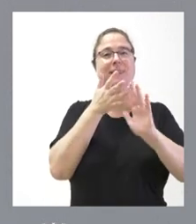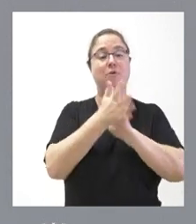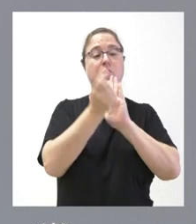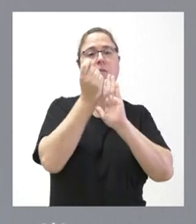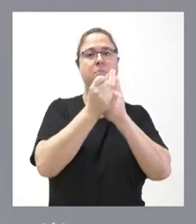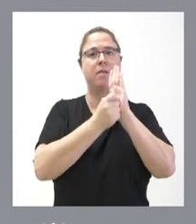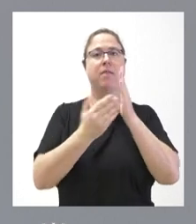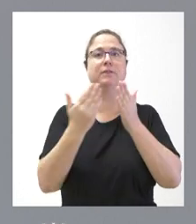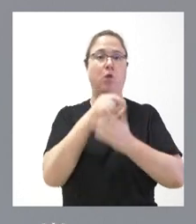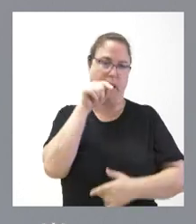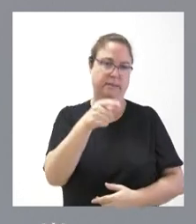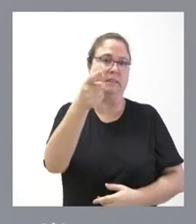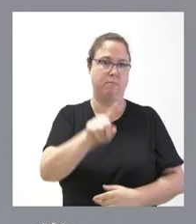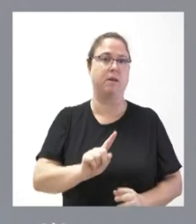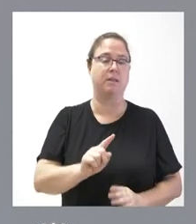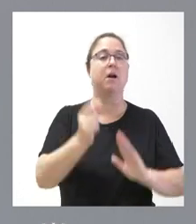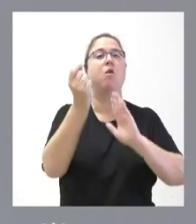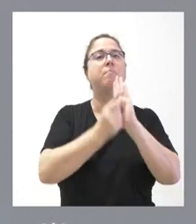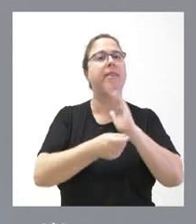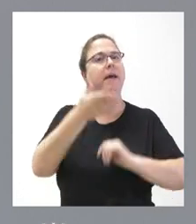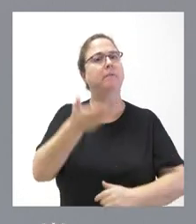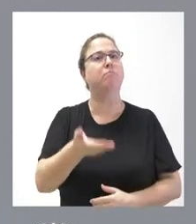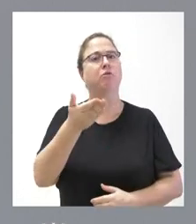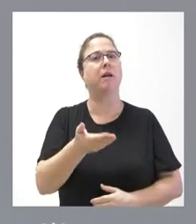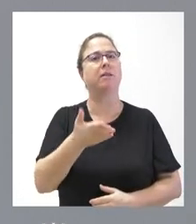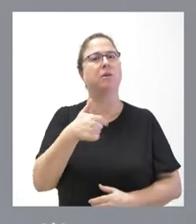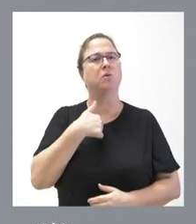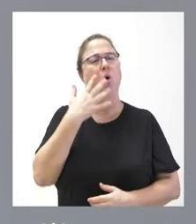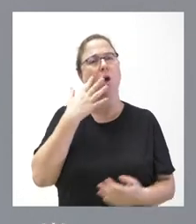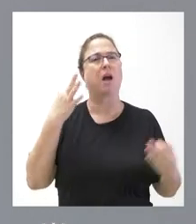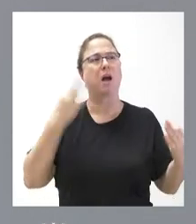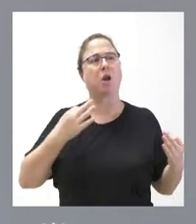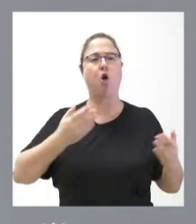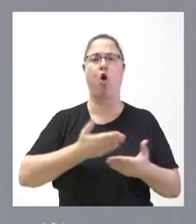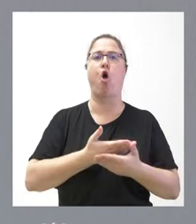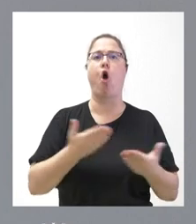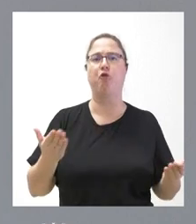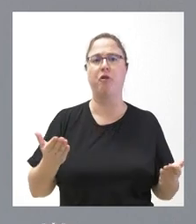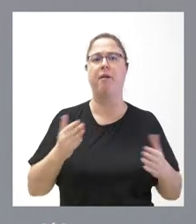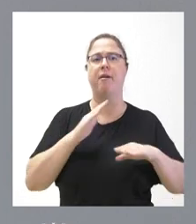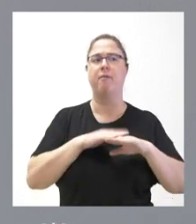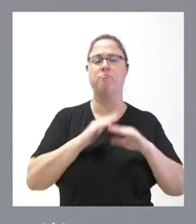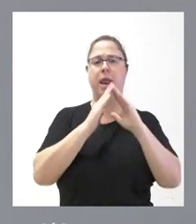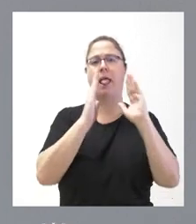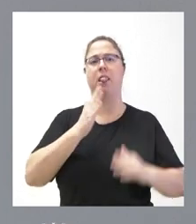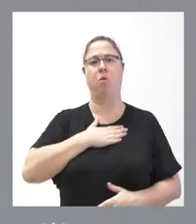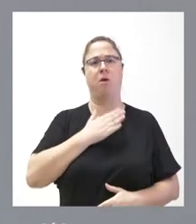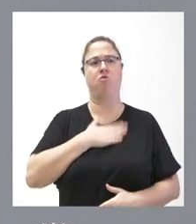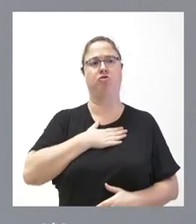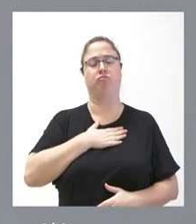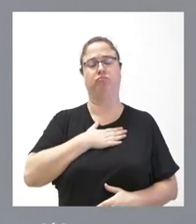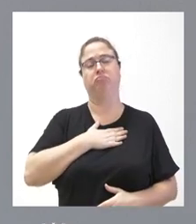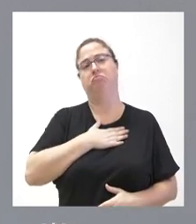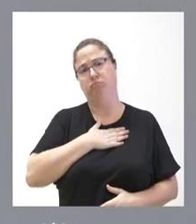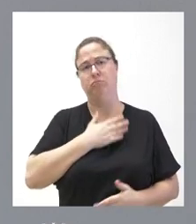en marcha, también esta, esta es una medida muy importante, creo que da confianza a muchos propietarios y, claro, aquí